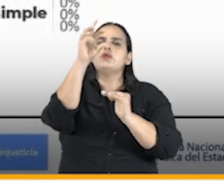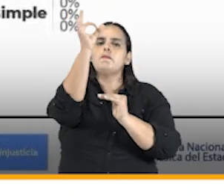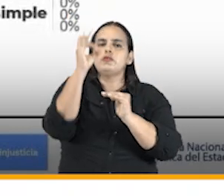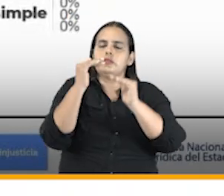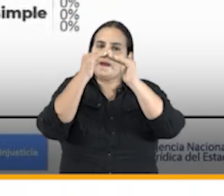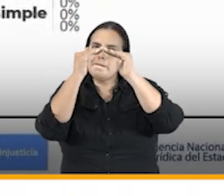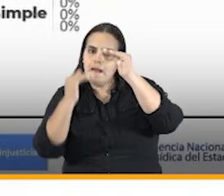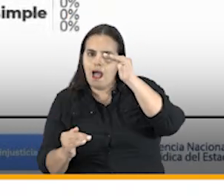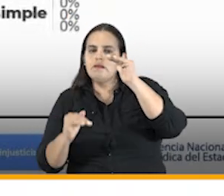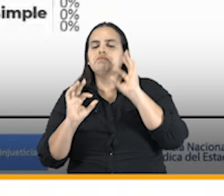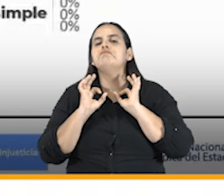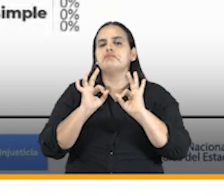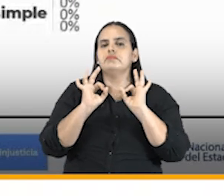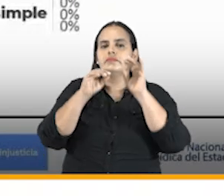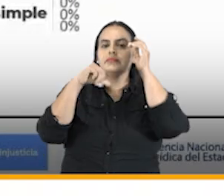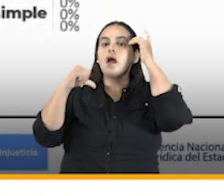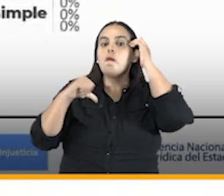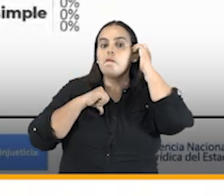Tenemos